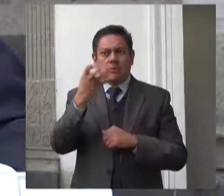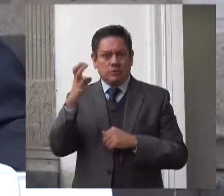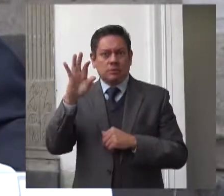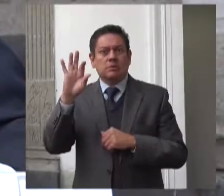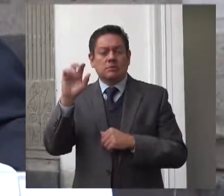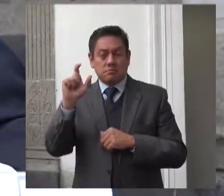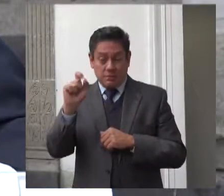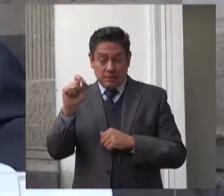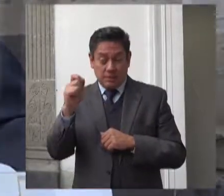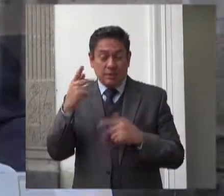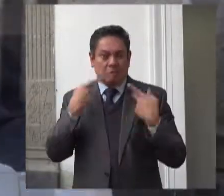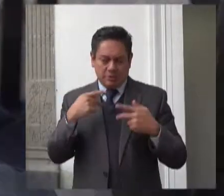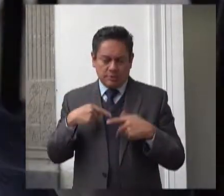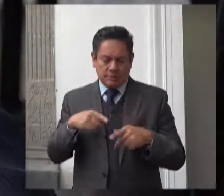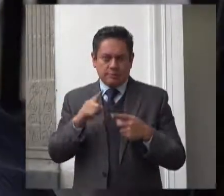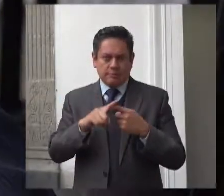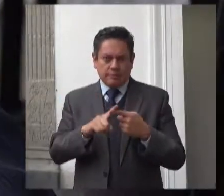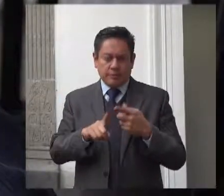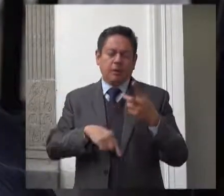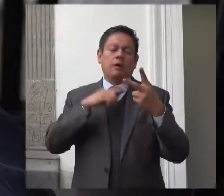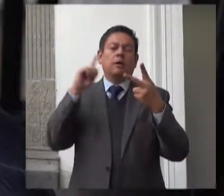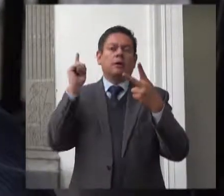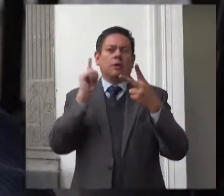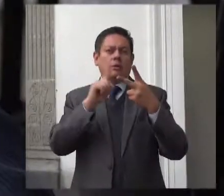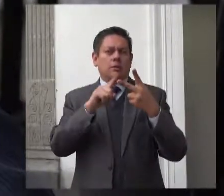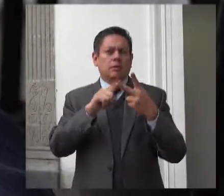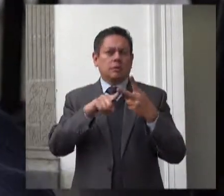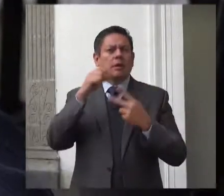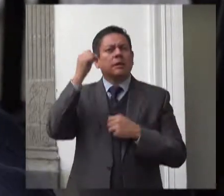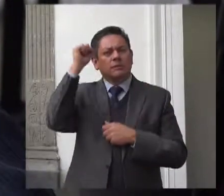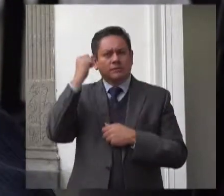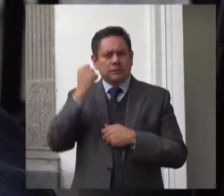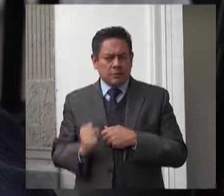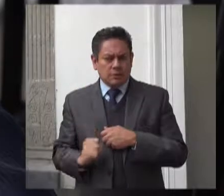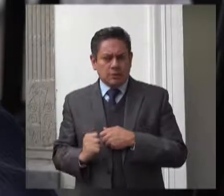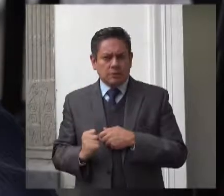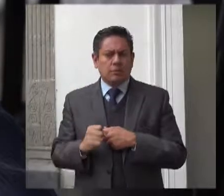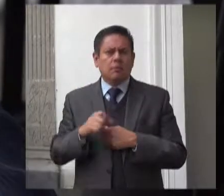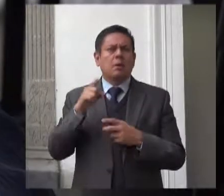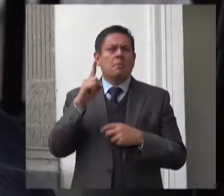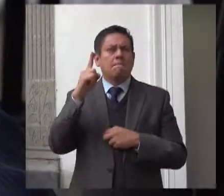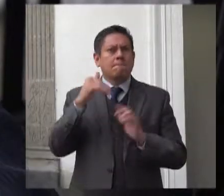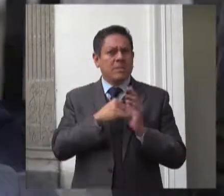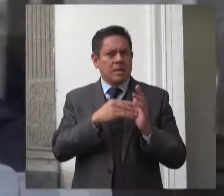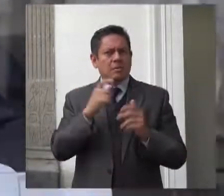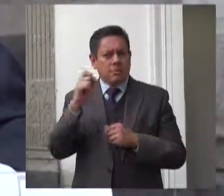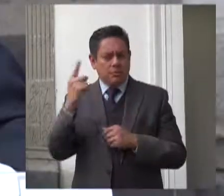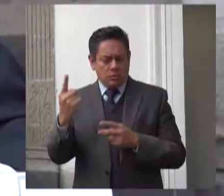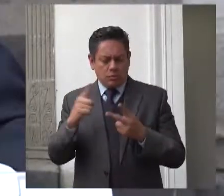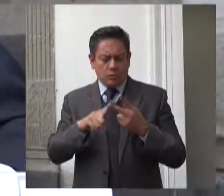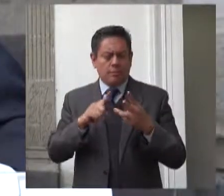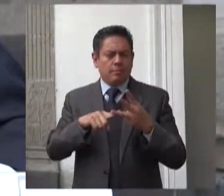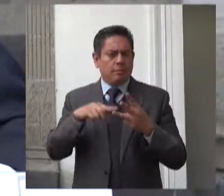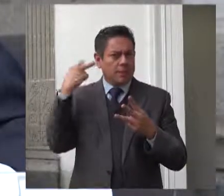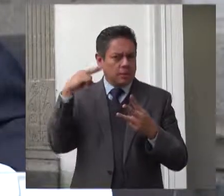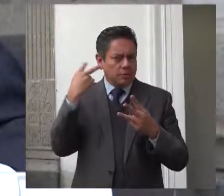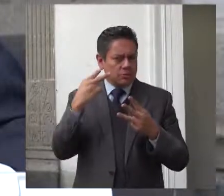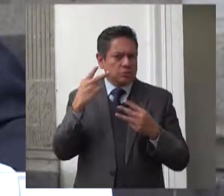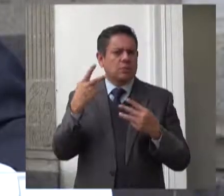personas quejosas y o agraviadas, Sinaloa con 1.021, Veracruz con